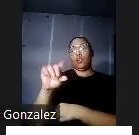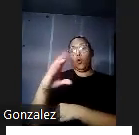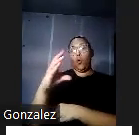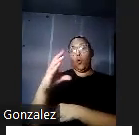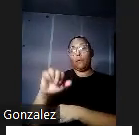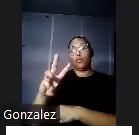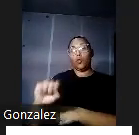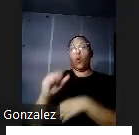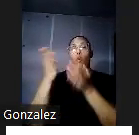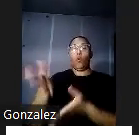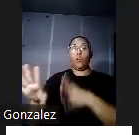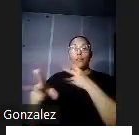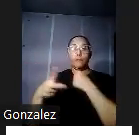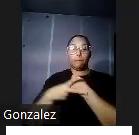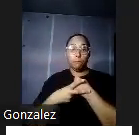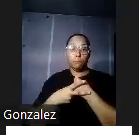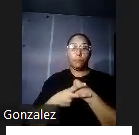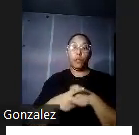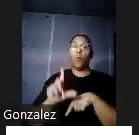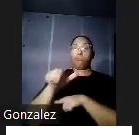la compró el municipio de San Juan.